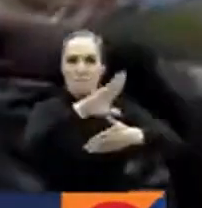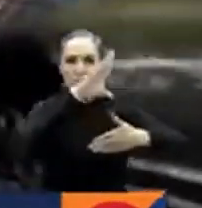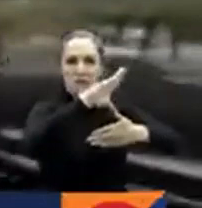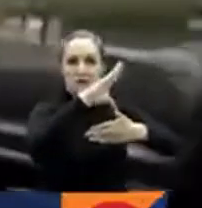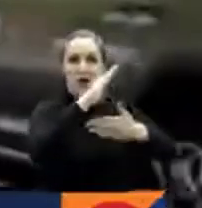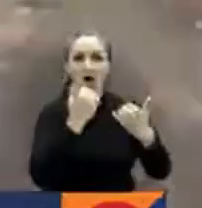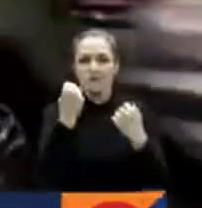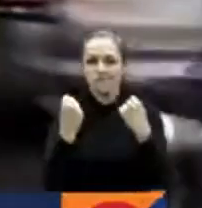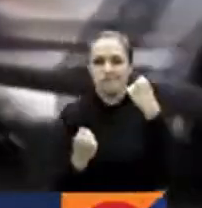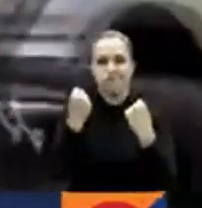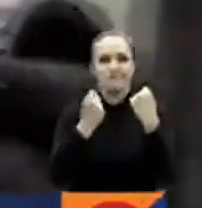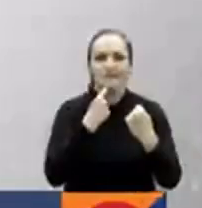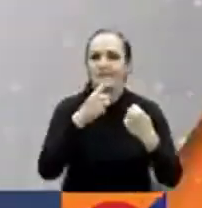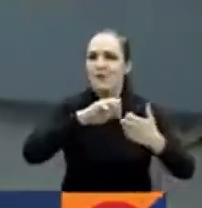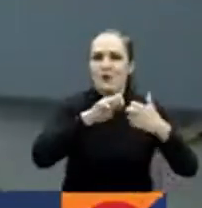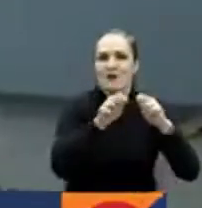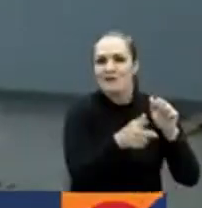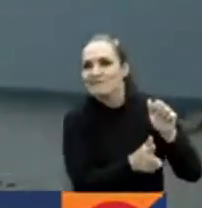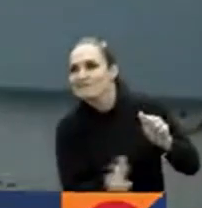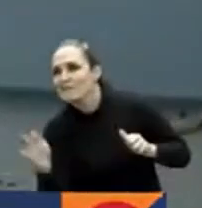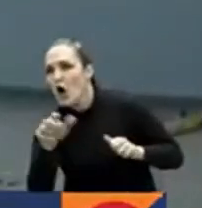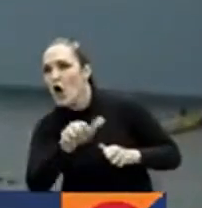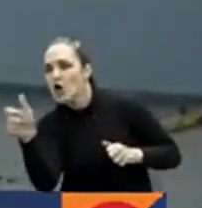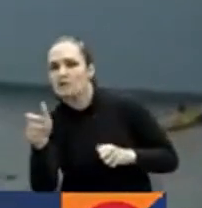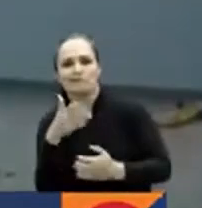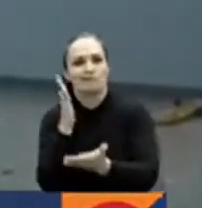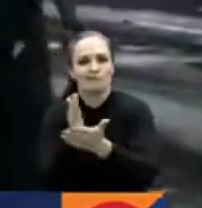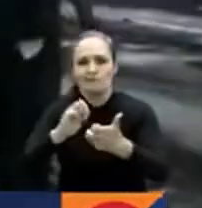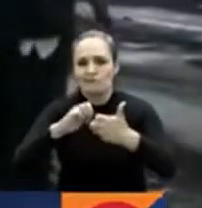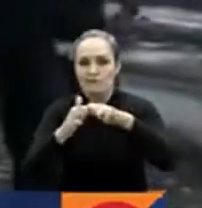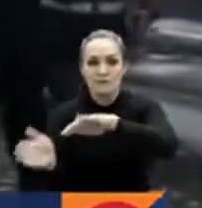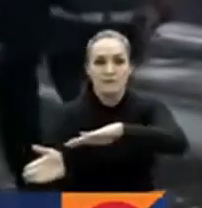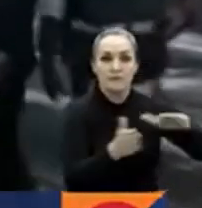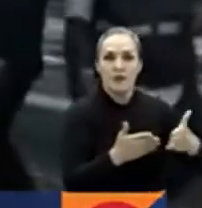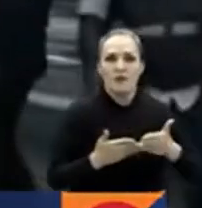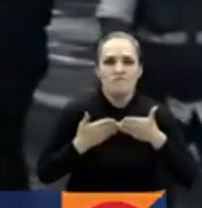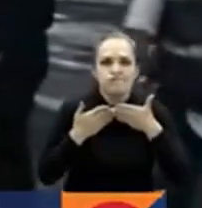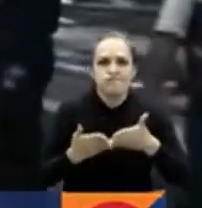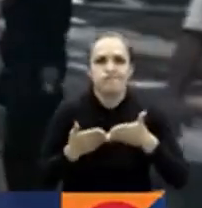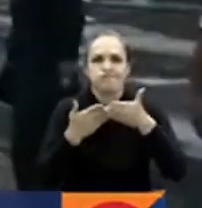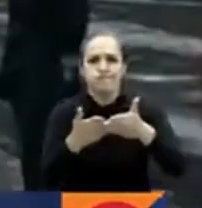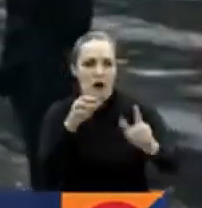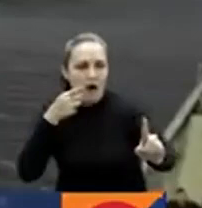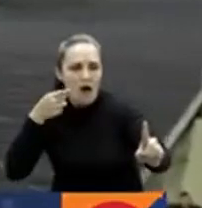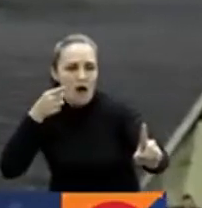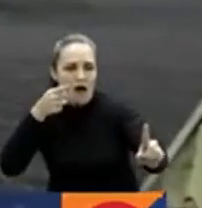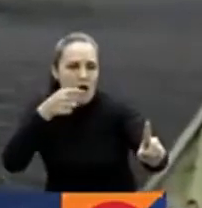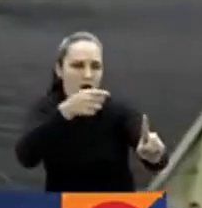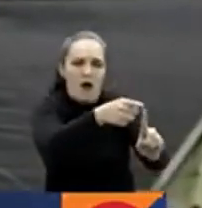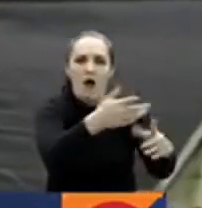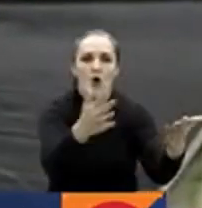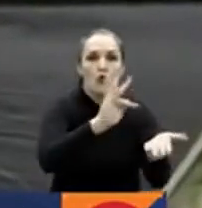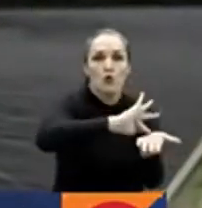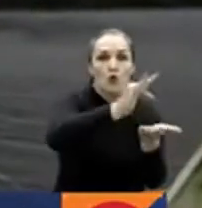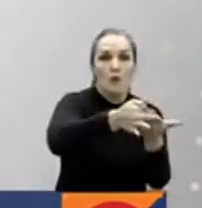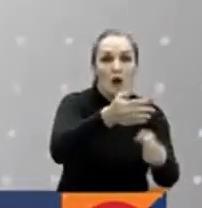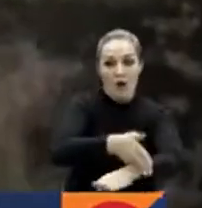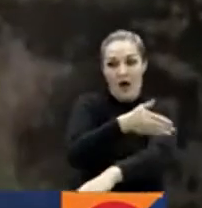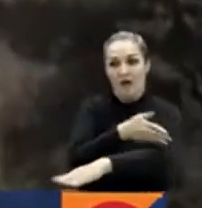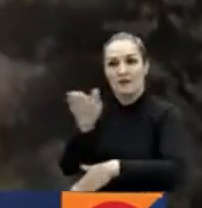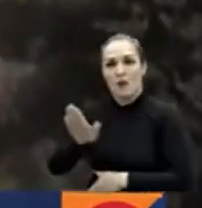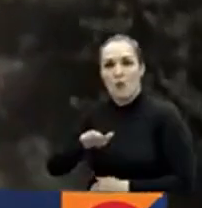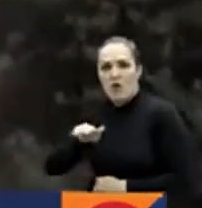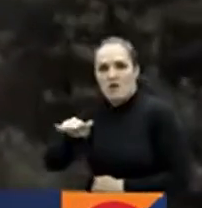complican las vías alternas. Barco de la Armada llegó a Tumaco con 90 toneladas de ayudas. Salió desde Buenaventura.